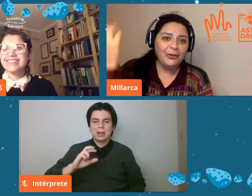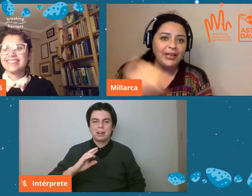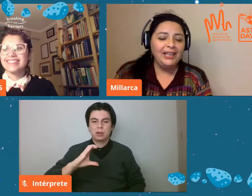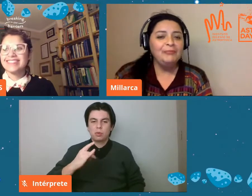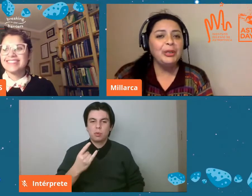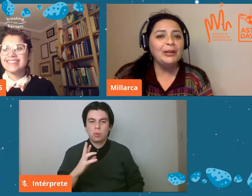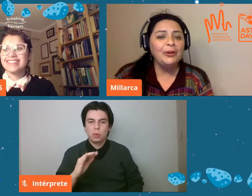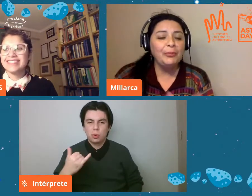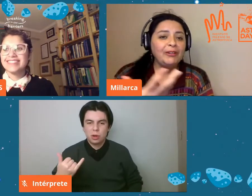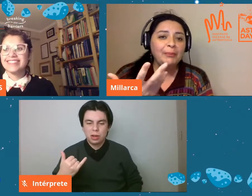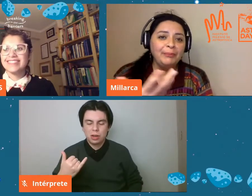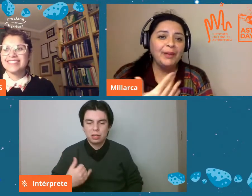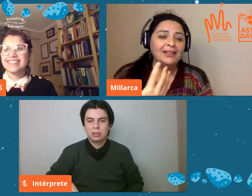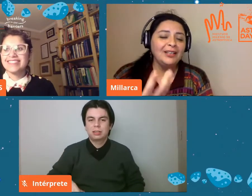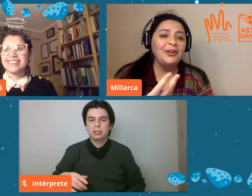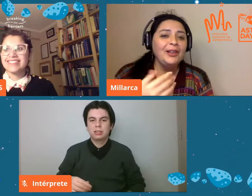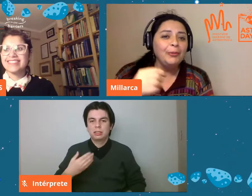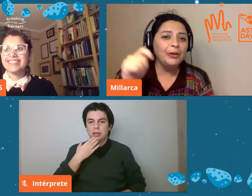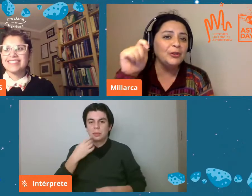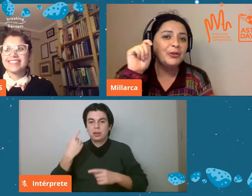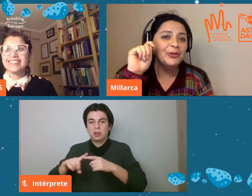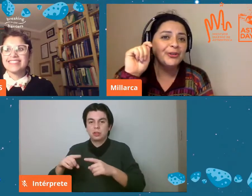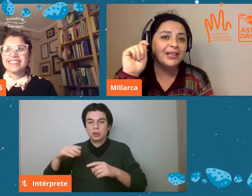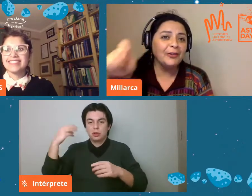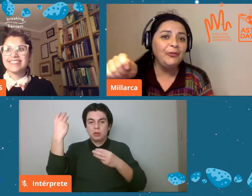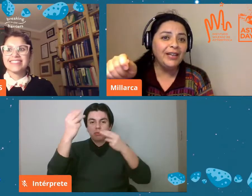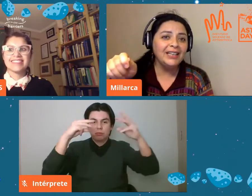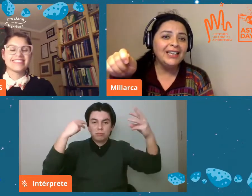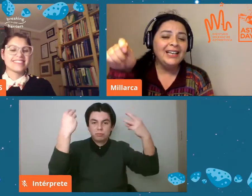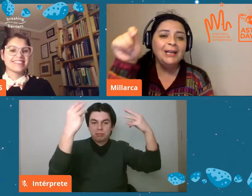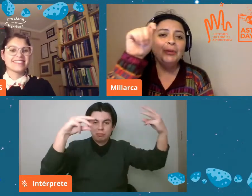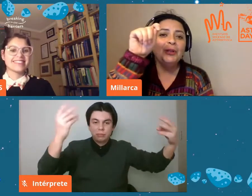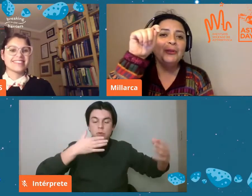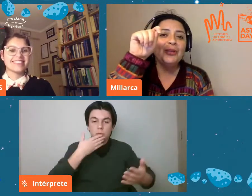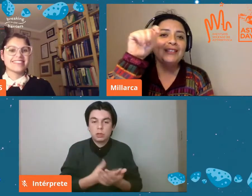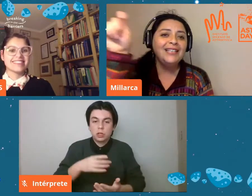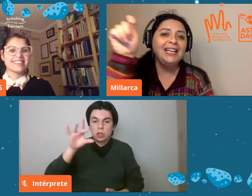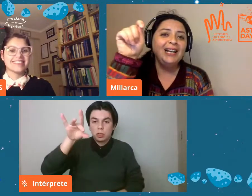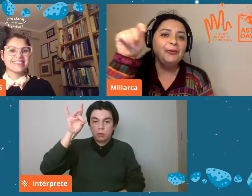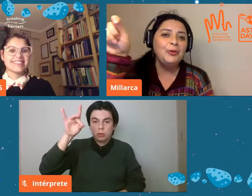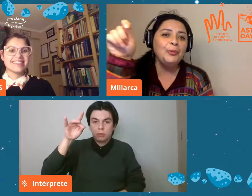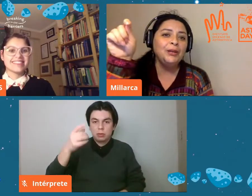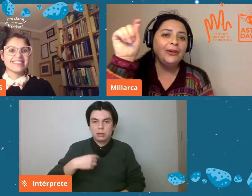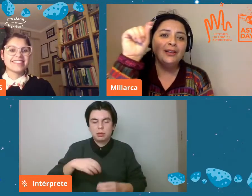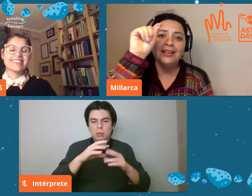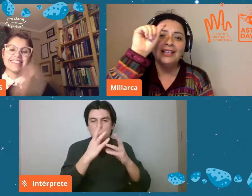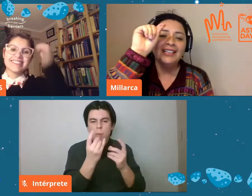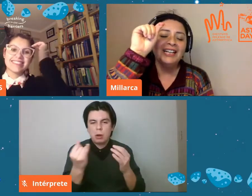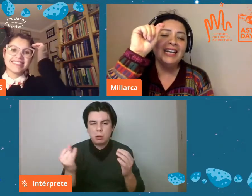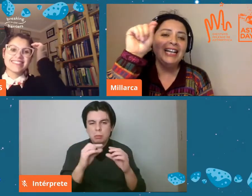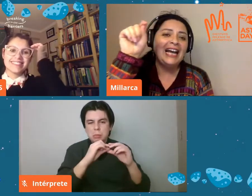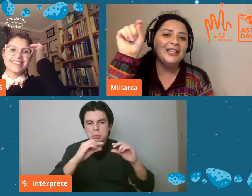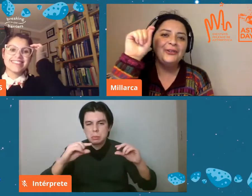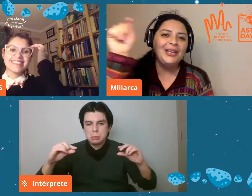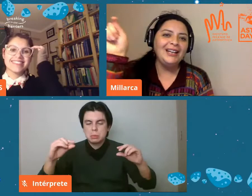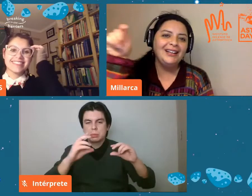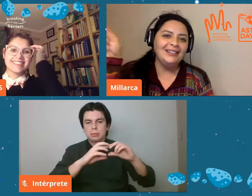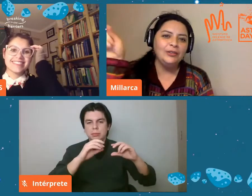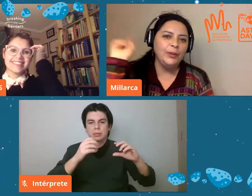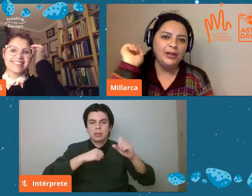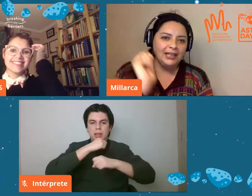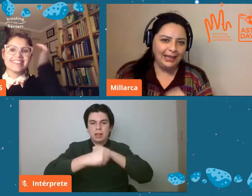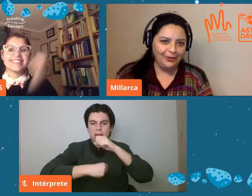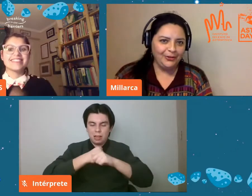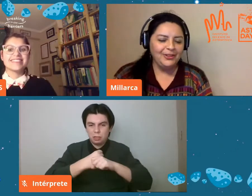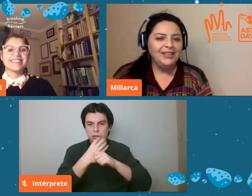están poblando ahí porque los pobres asteroides cuando los descubren le ponen una sigla un número que tiene el año